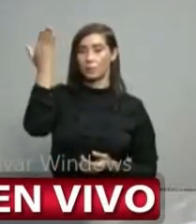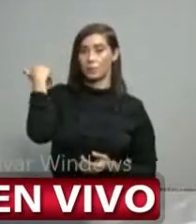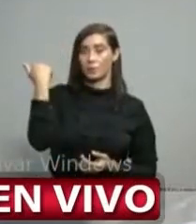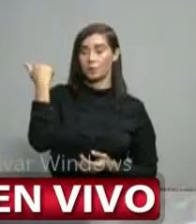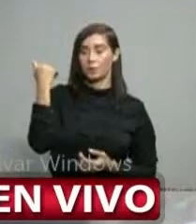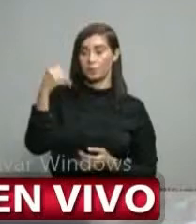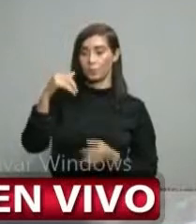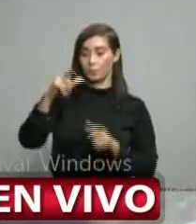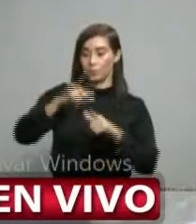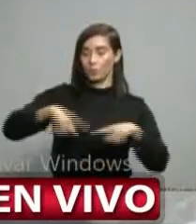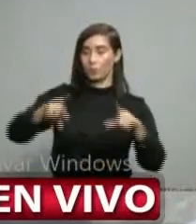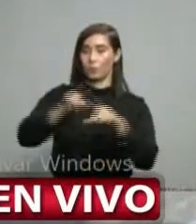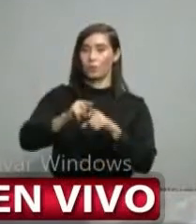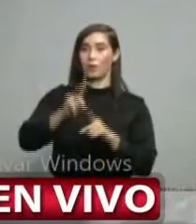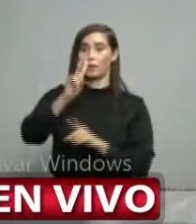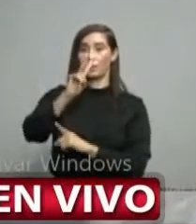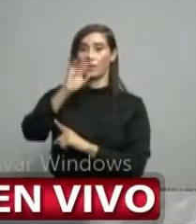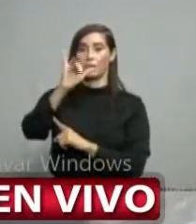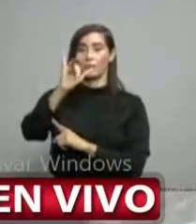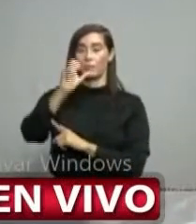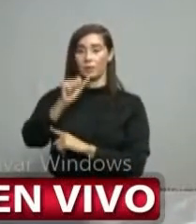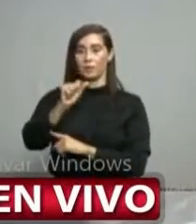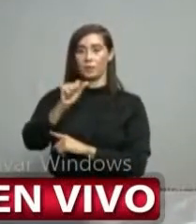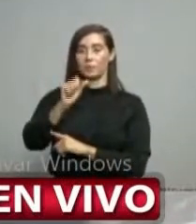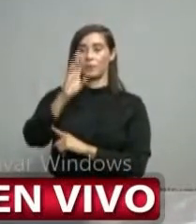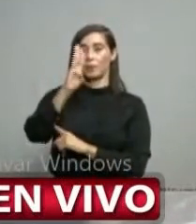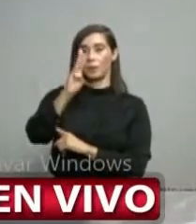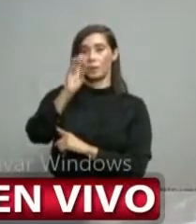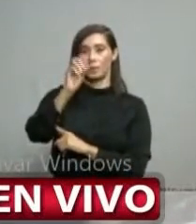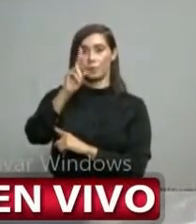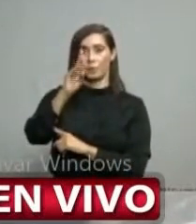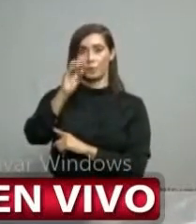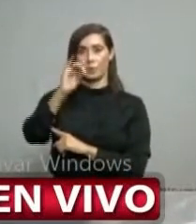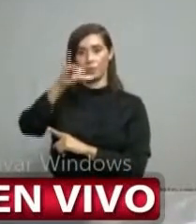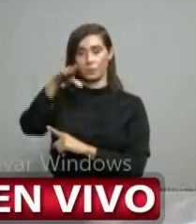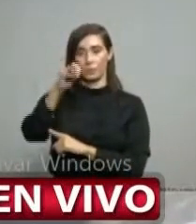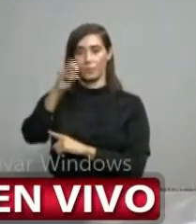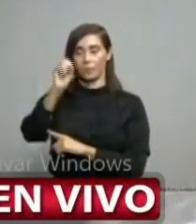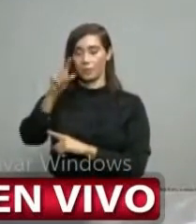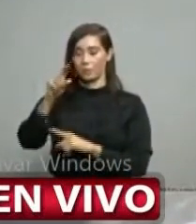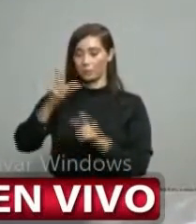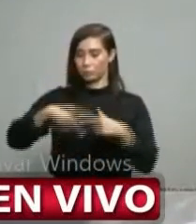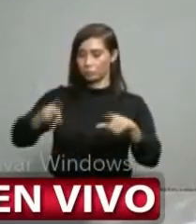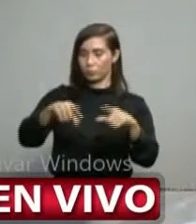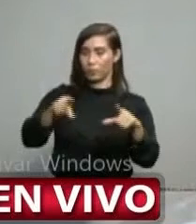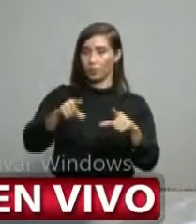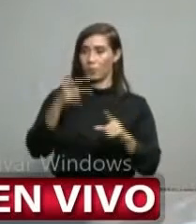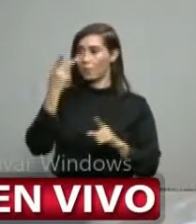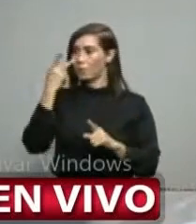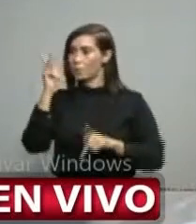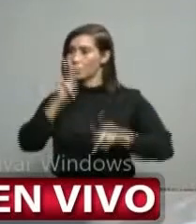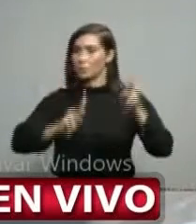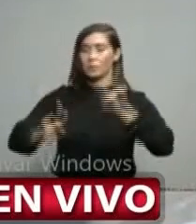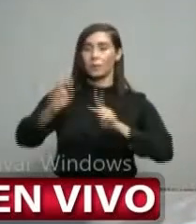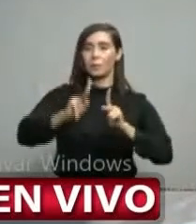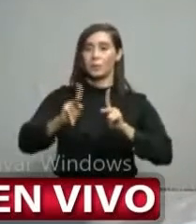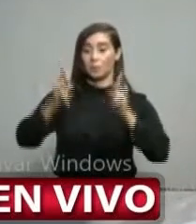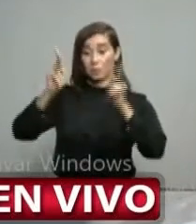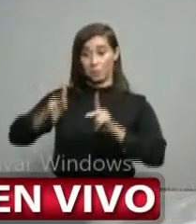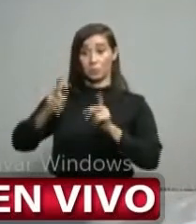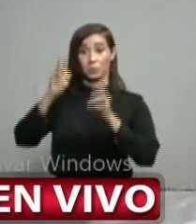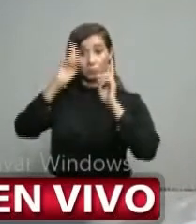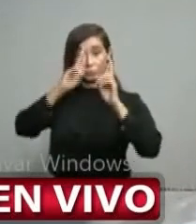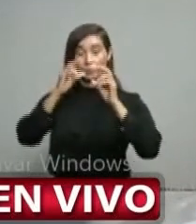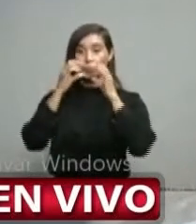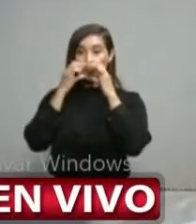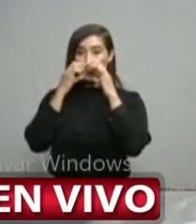Villafrancisca, en Borojol y en todas esas situaciones, la gente tenía mascarilla en una gran parte.